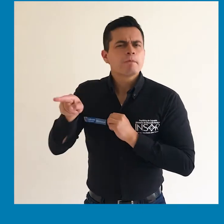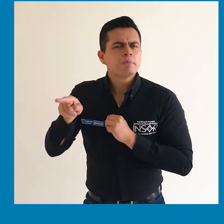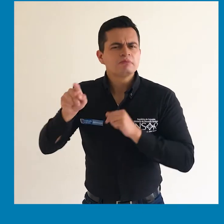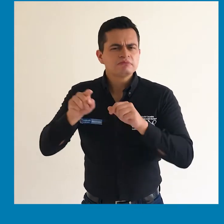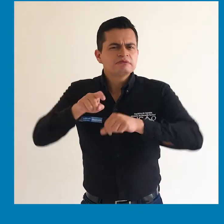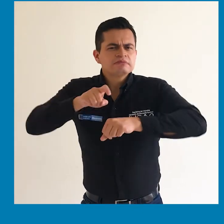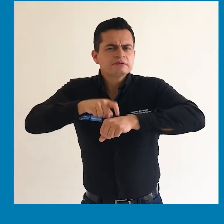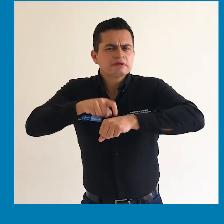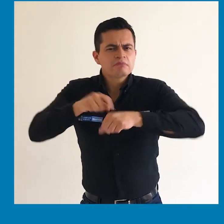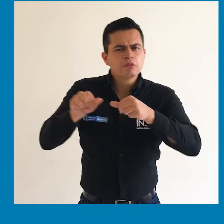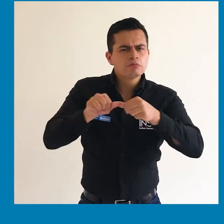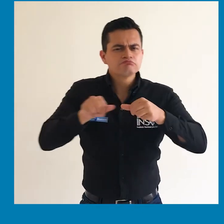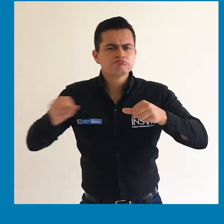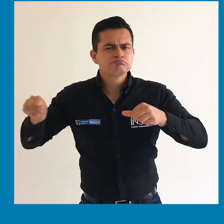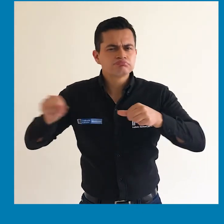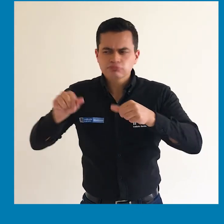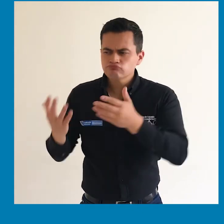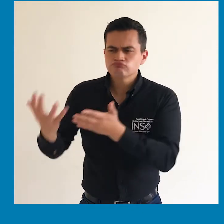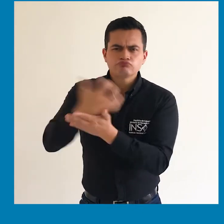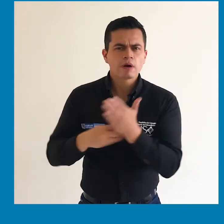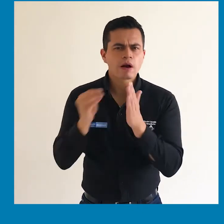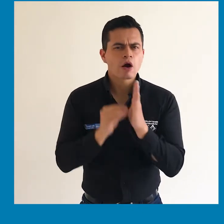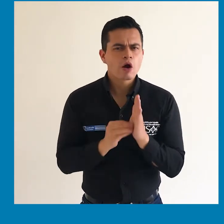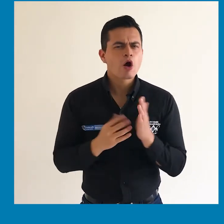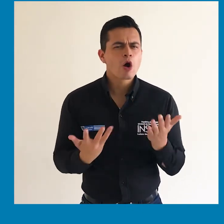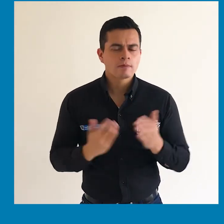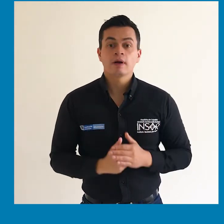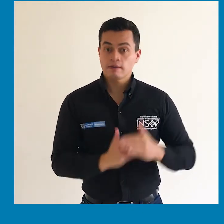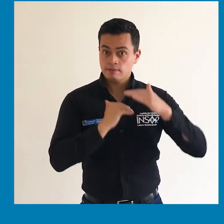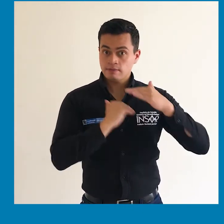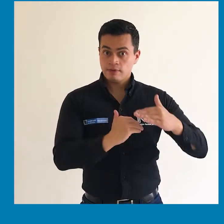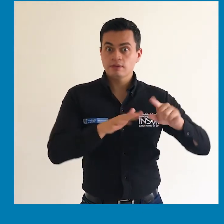que no abarquen periodos inferiores a seis meses